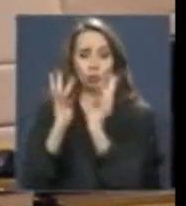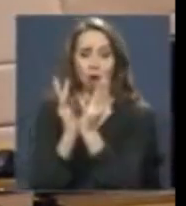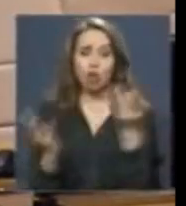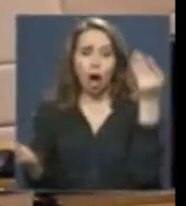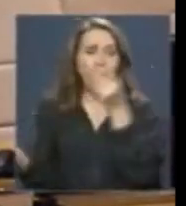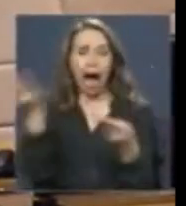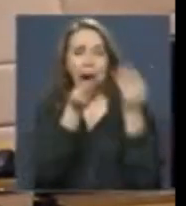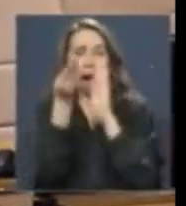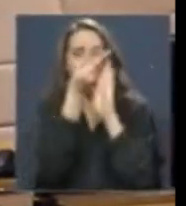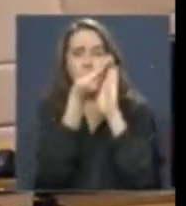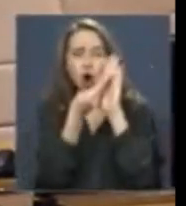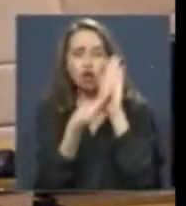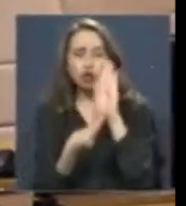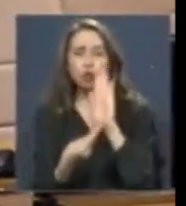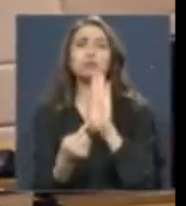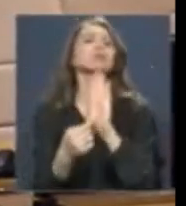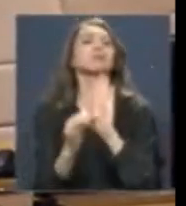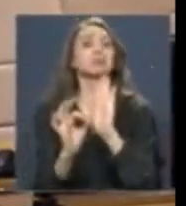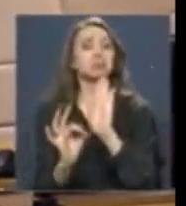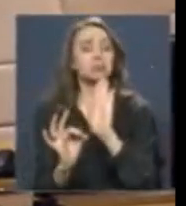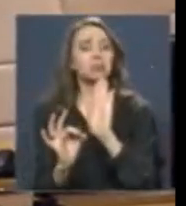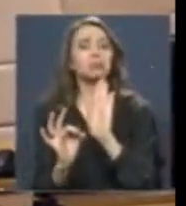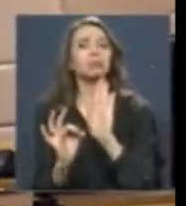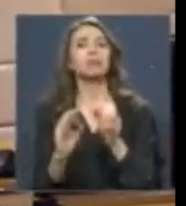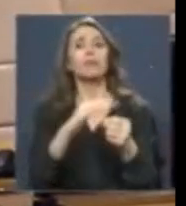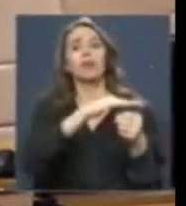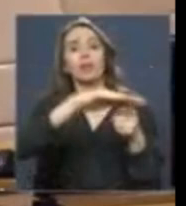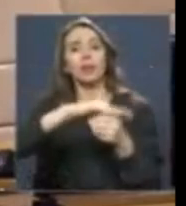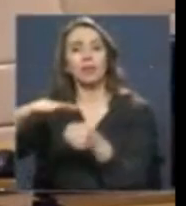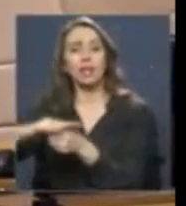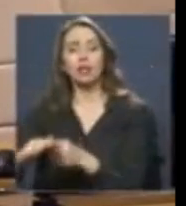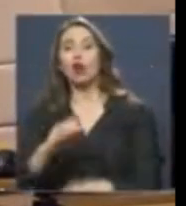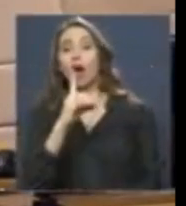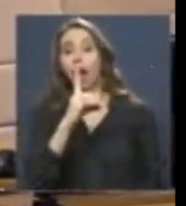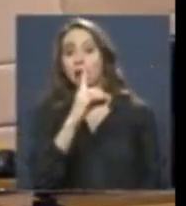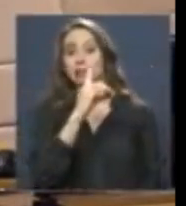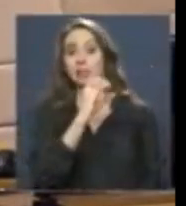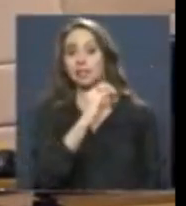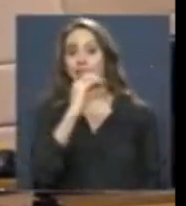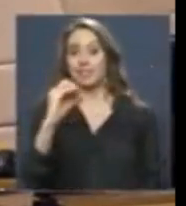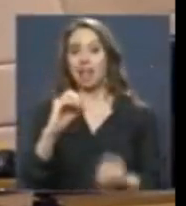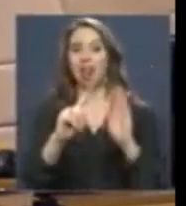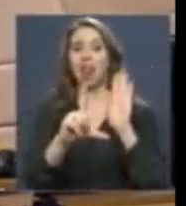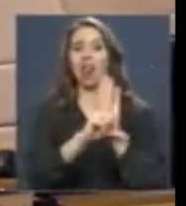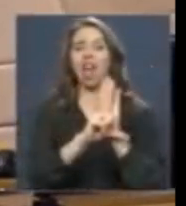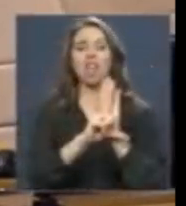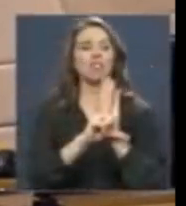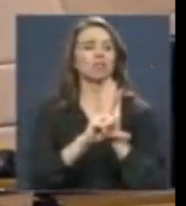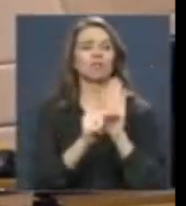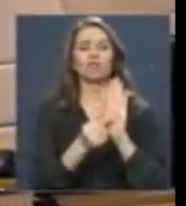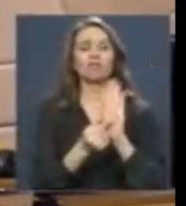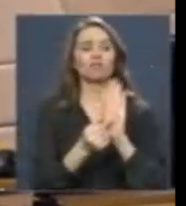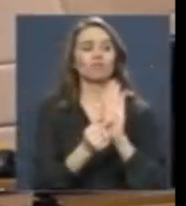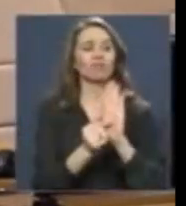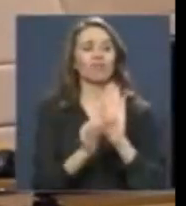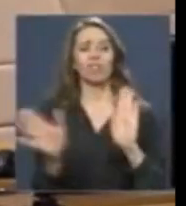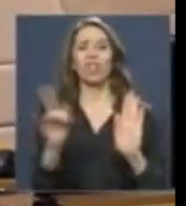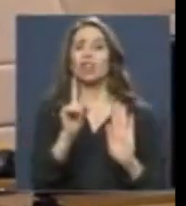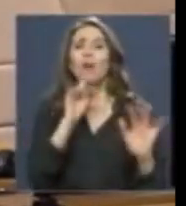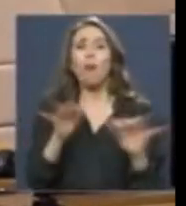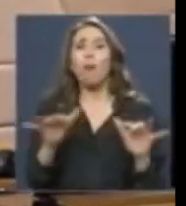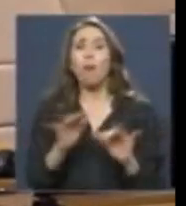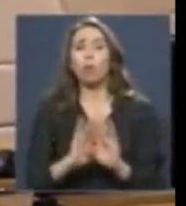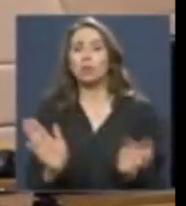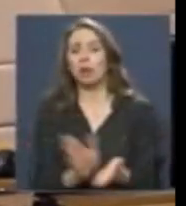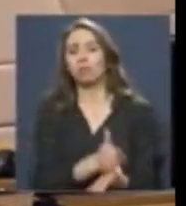no solamente se derogan 100 leyes que están absolutamente en desuso,